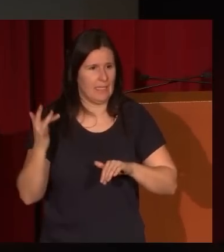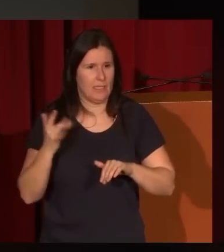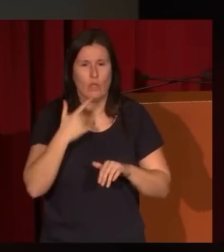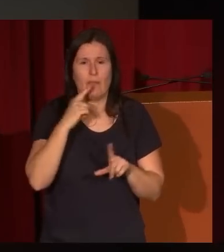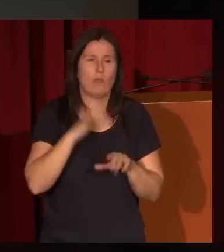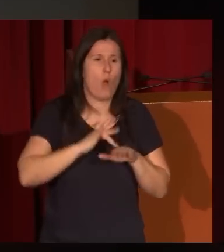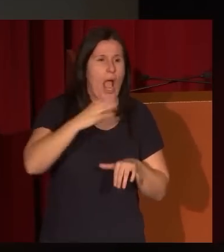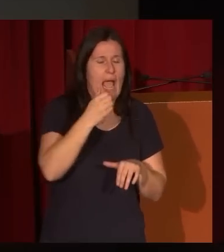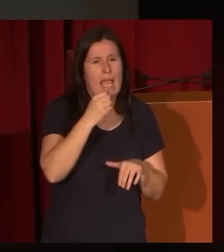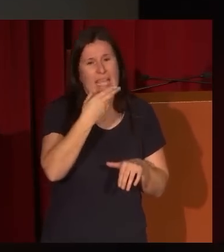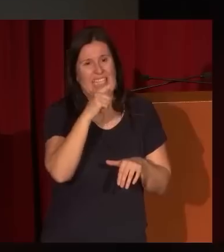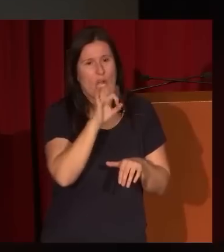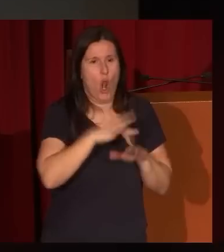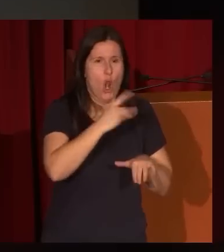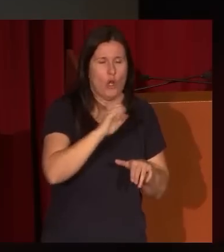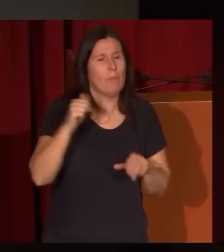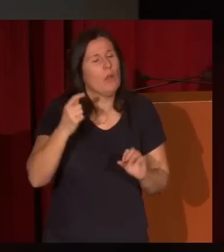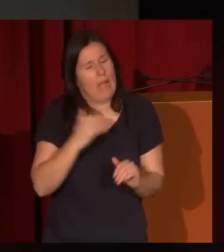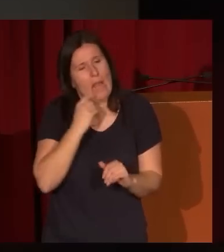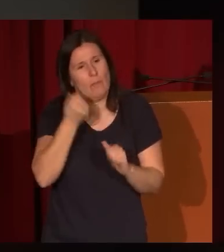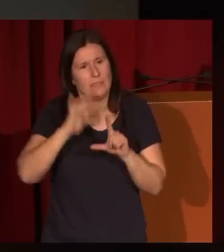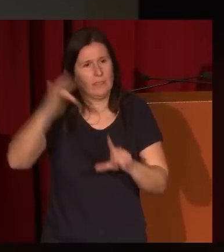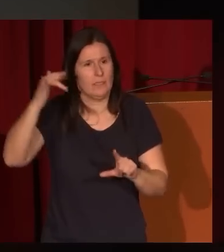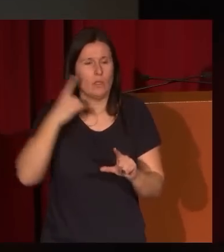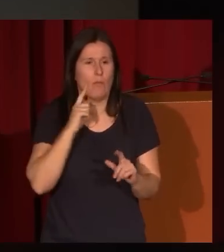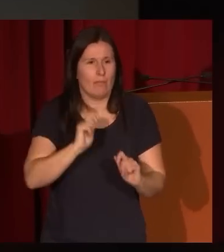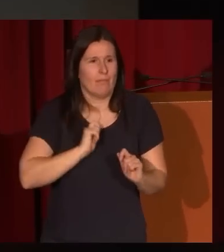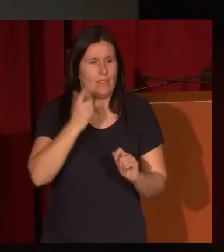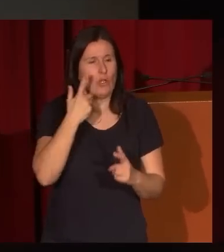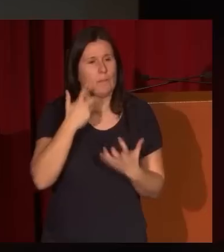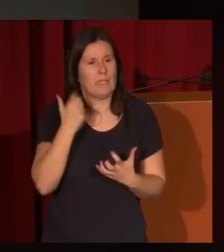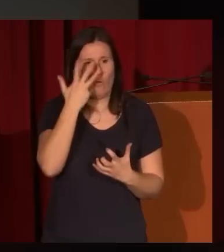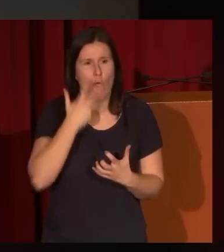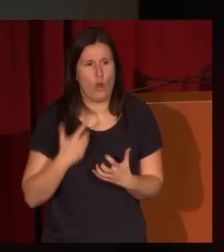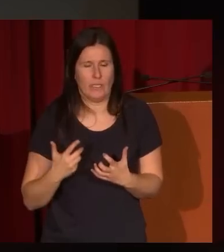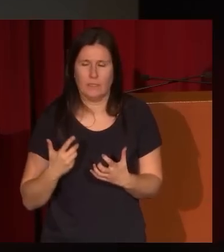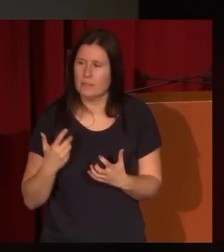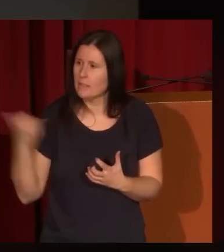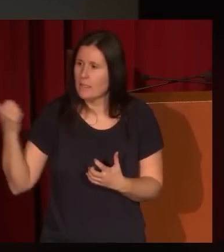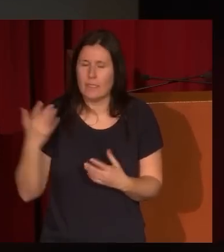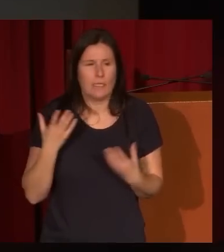decir acharoladas, pero sí con una mayor vibración cromática. Es muy